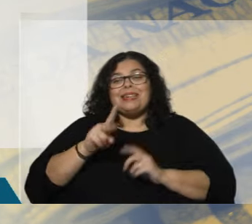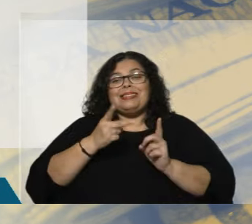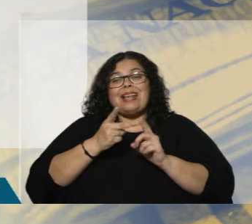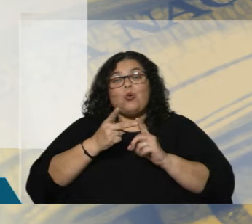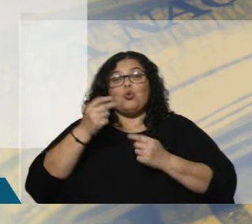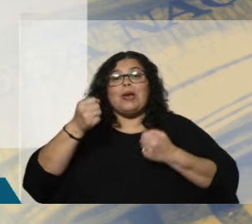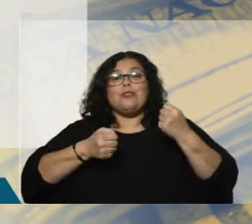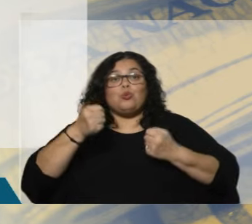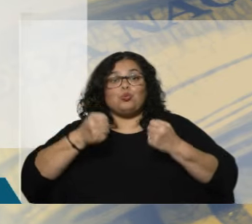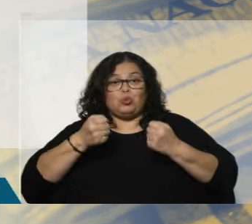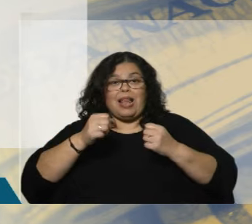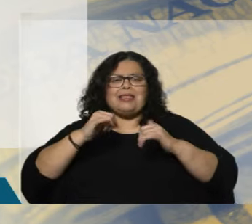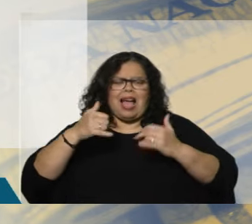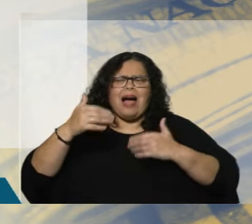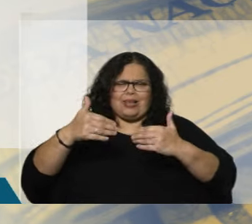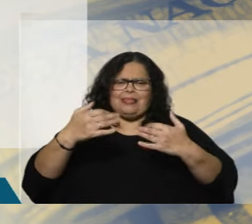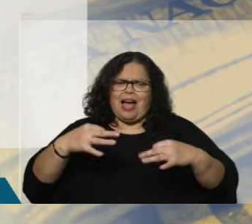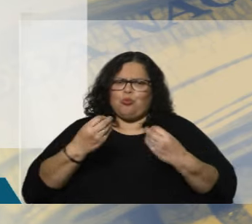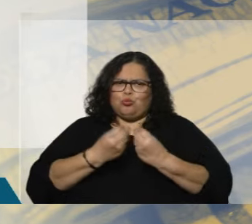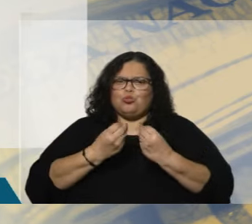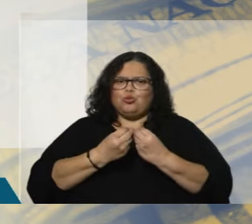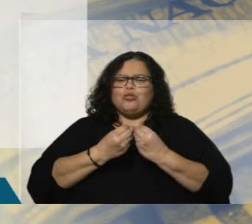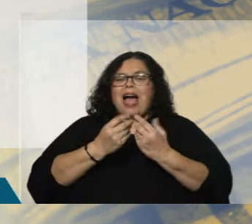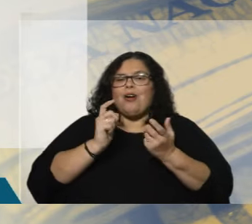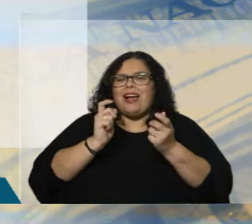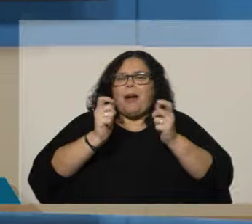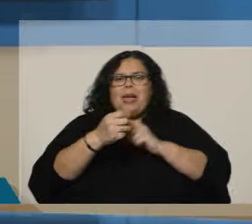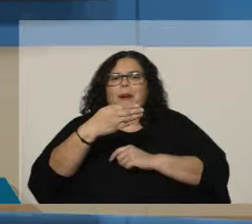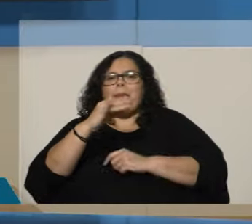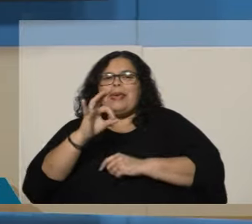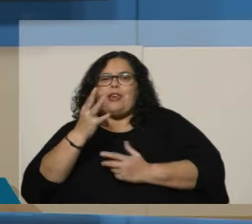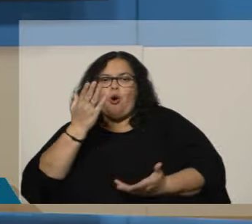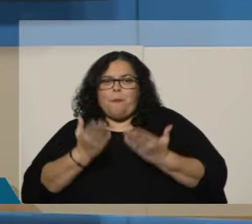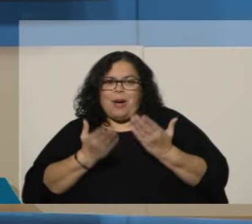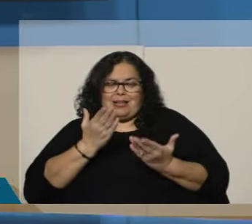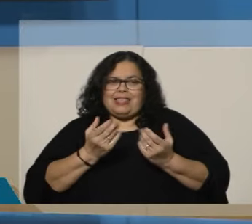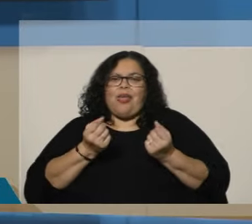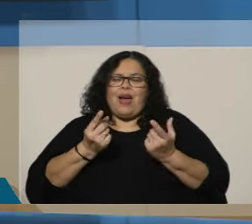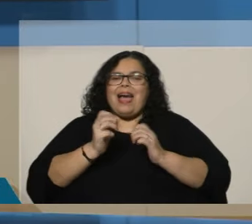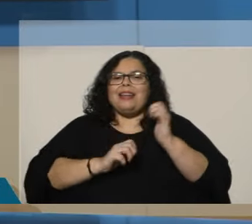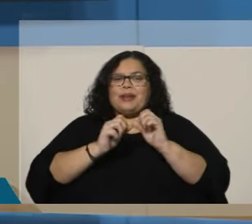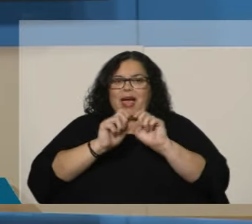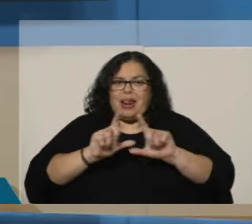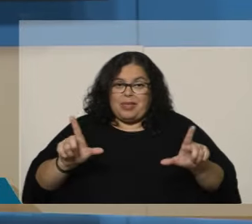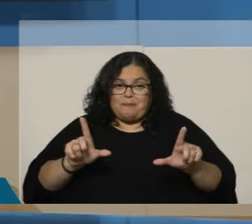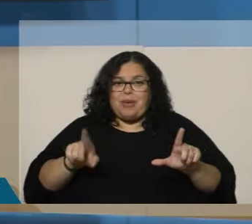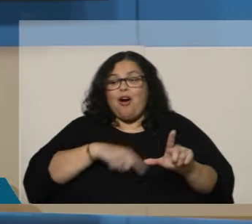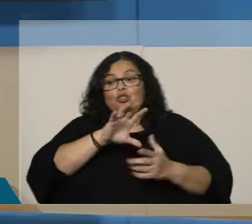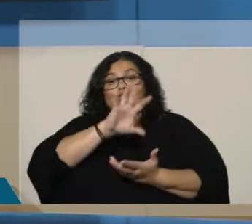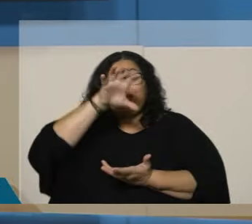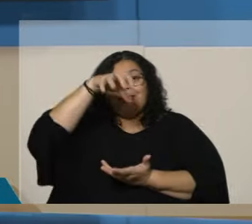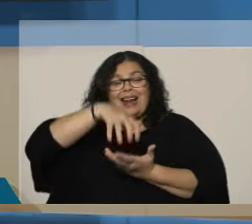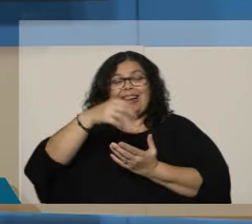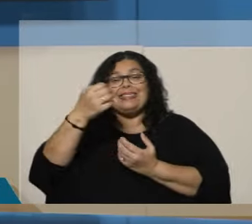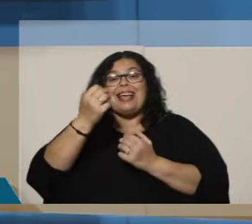usando mucho a biomasa, procesos de descarbonización, autogenerándose energías limpias. Las centrales eléctricas también, como